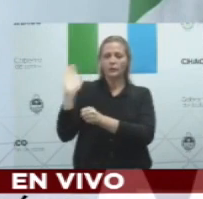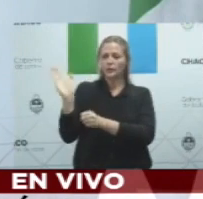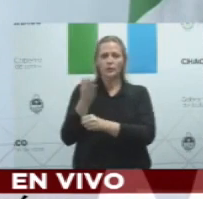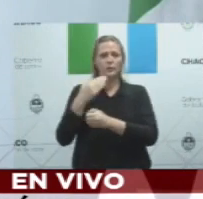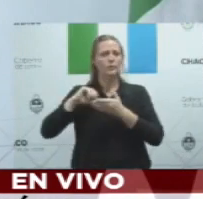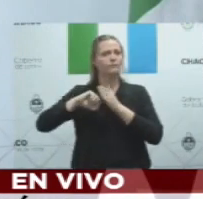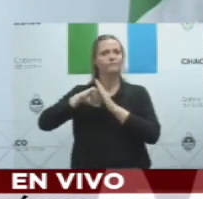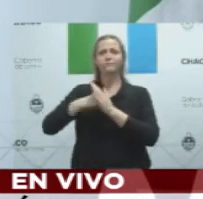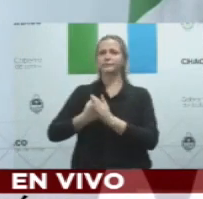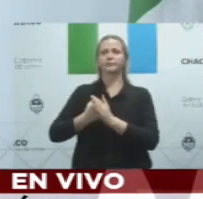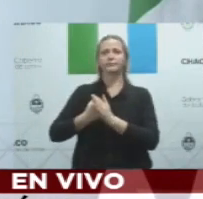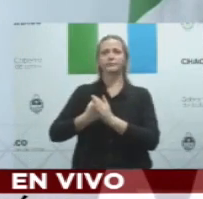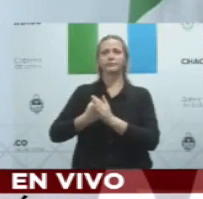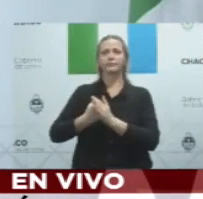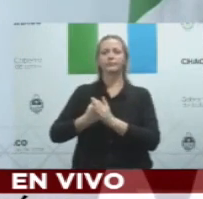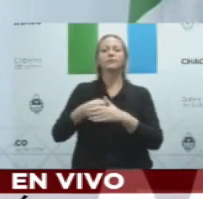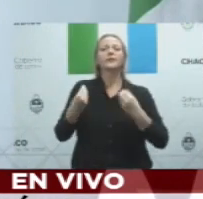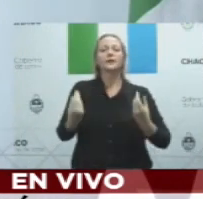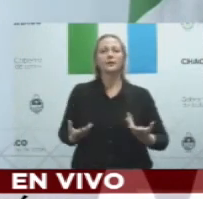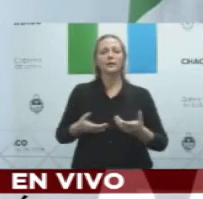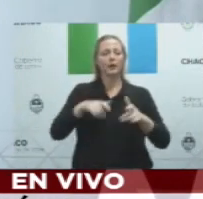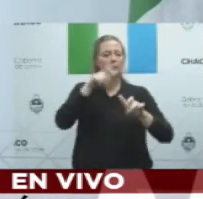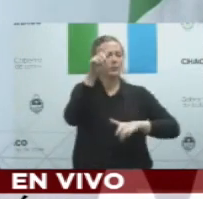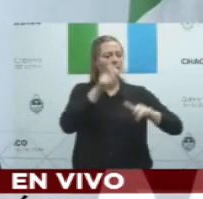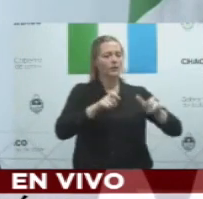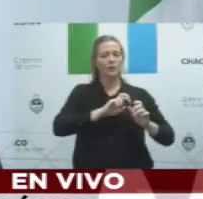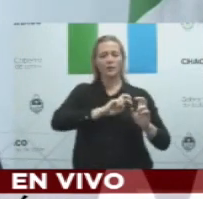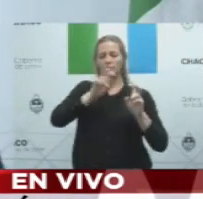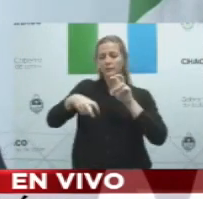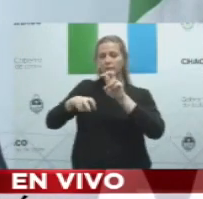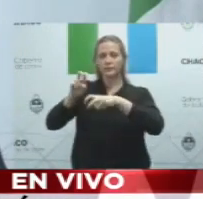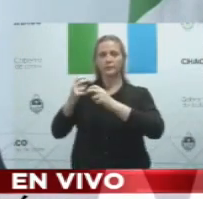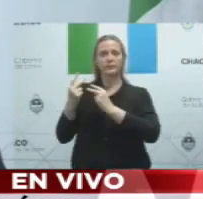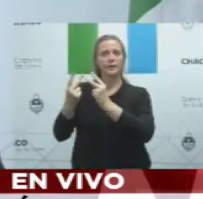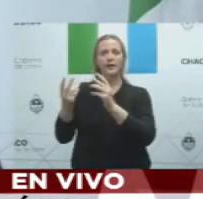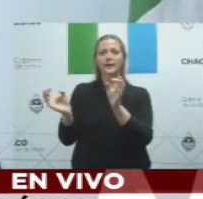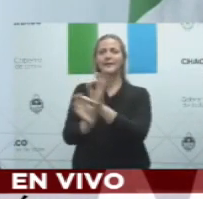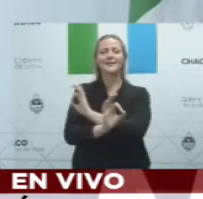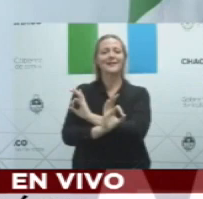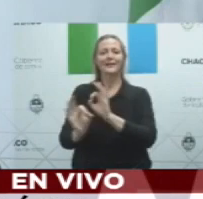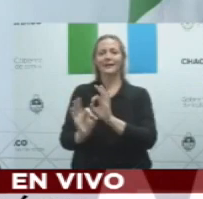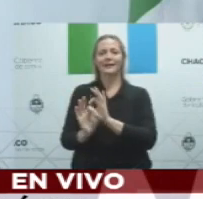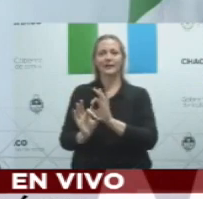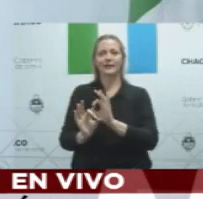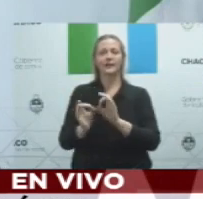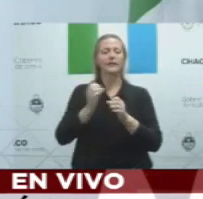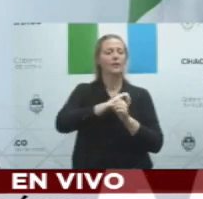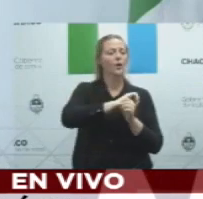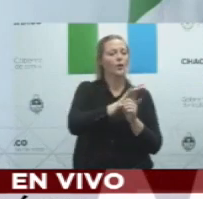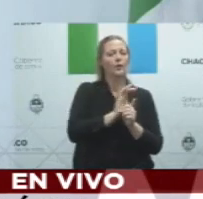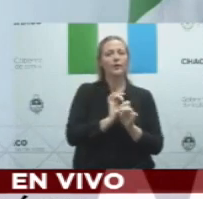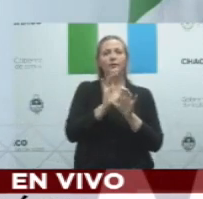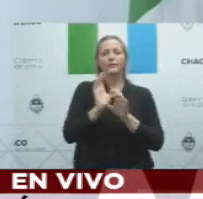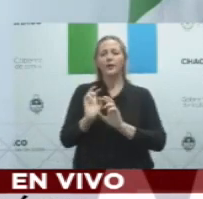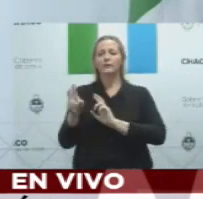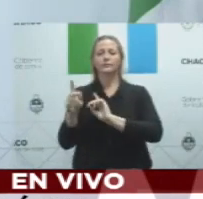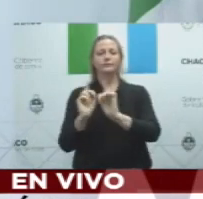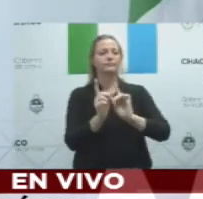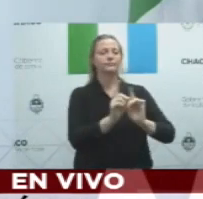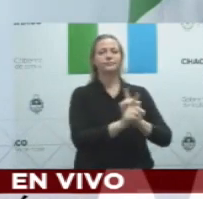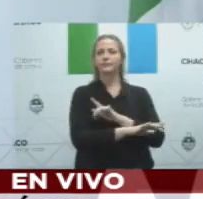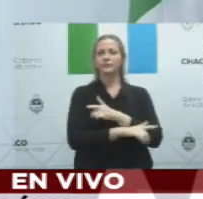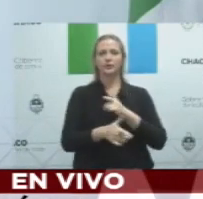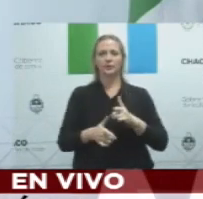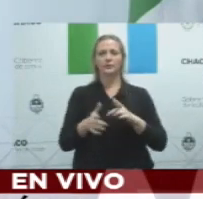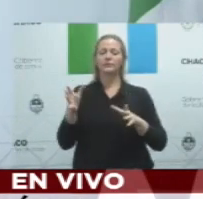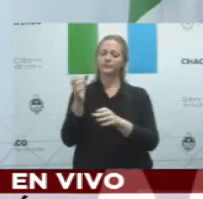tomar esta decisión. La segunda decisión muy importante es que vamos a requerir a las instituciones financieras en lo posible la suspensión de pagos